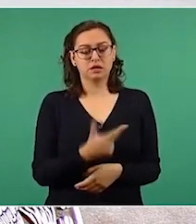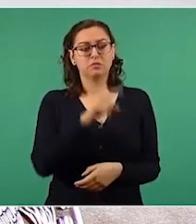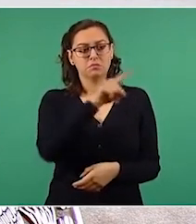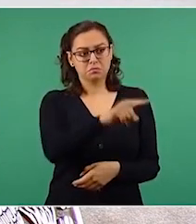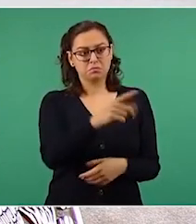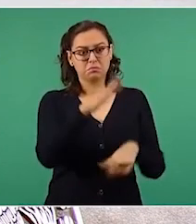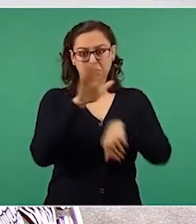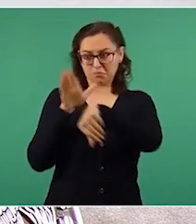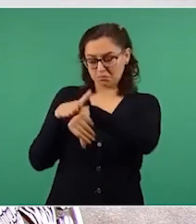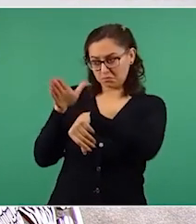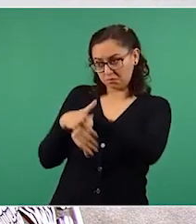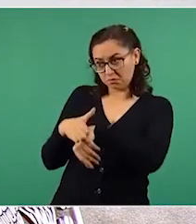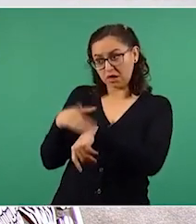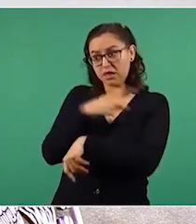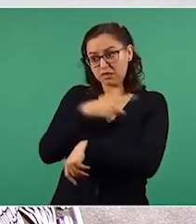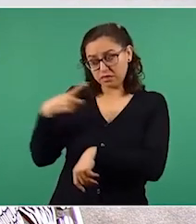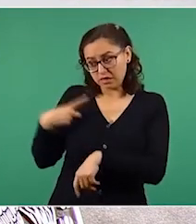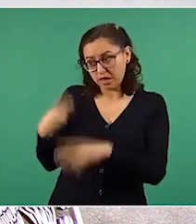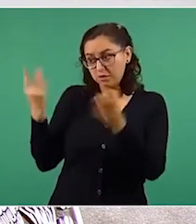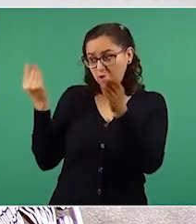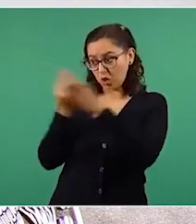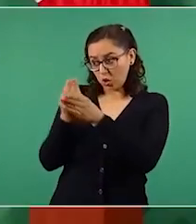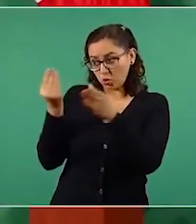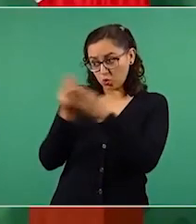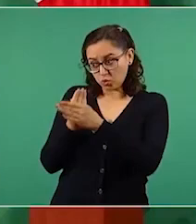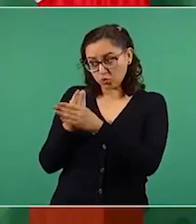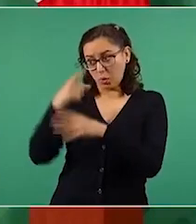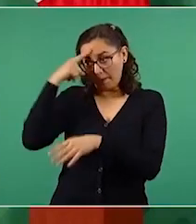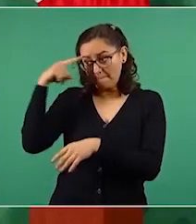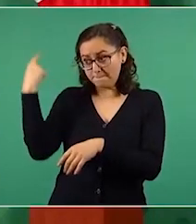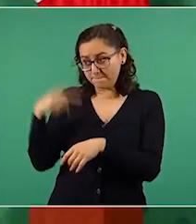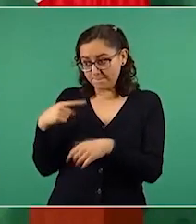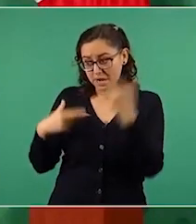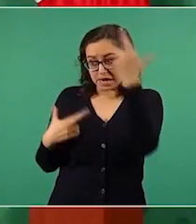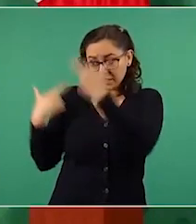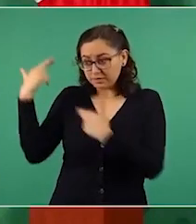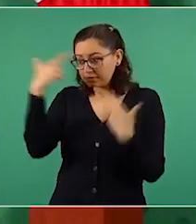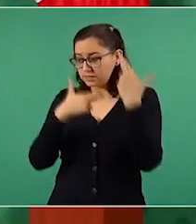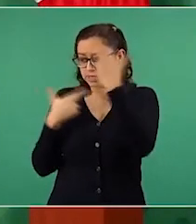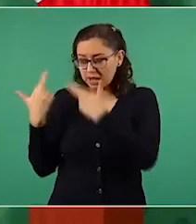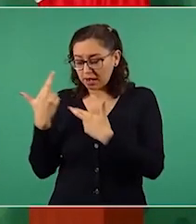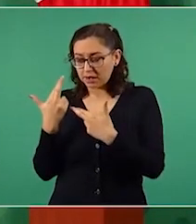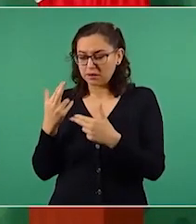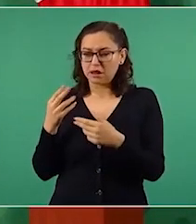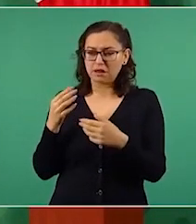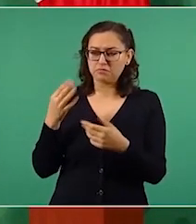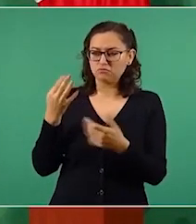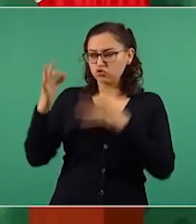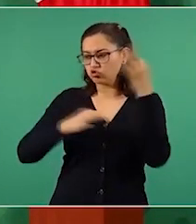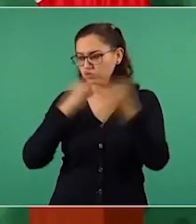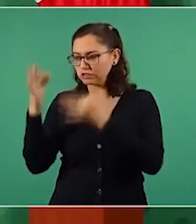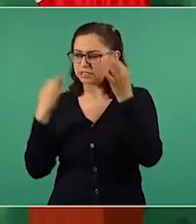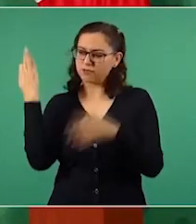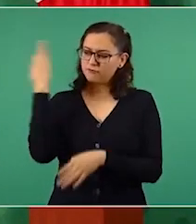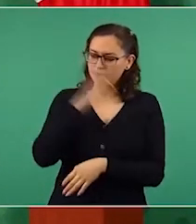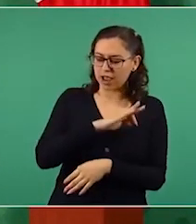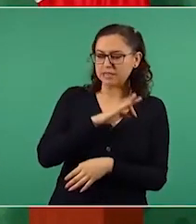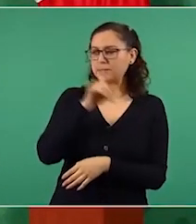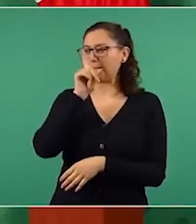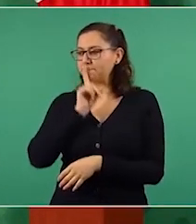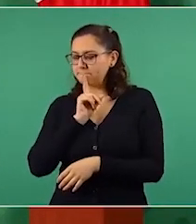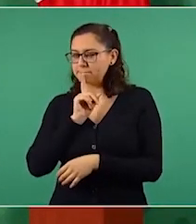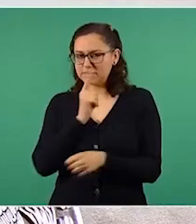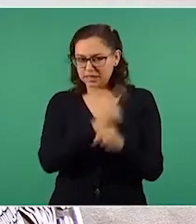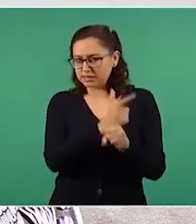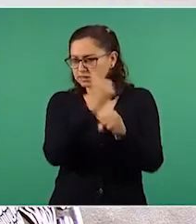para la verificación de datos, de noticias falsas y engañosas. Nosotros queremos